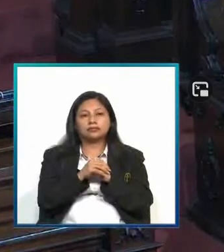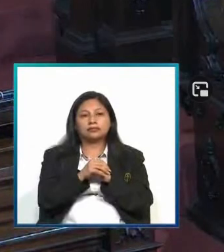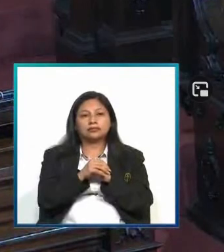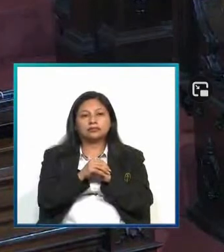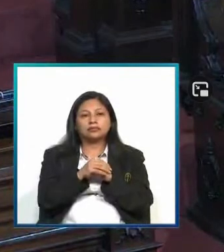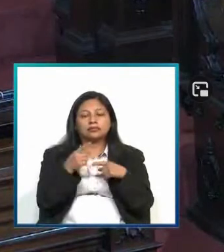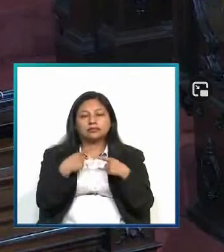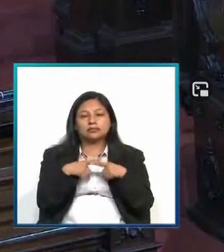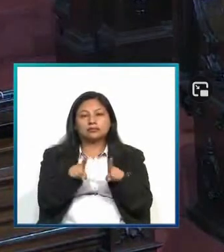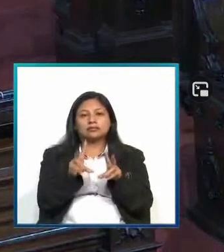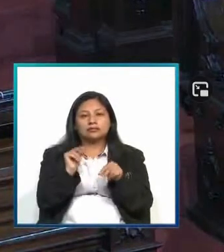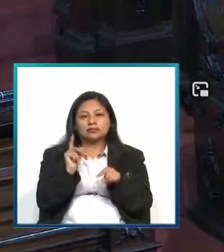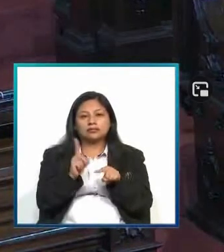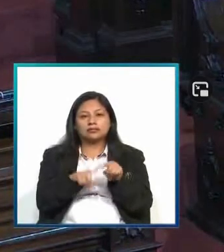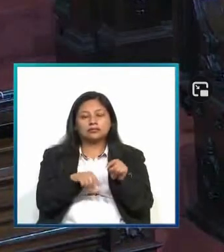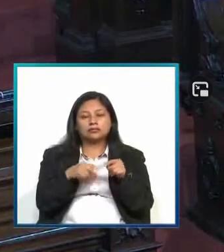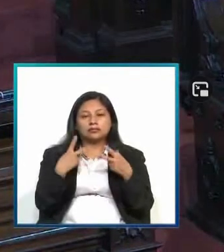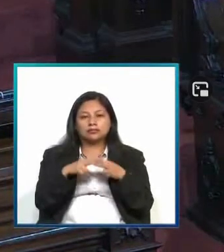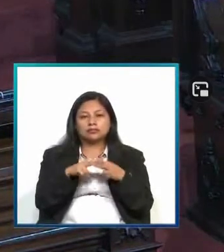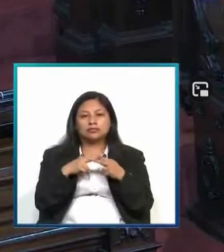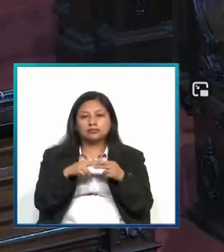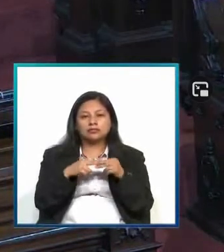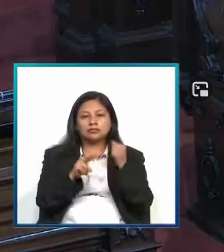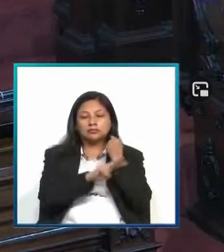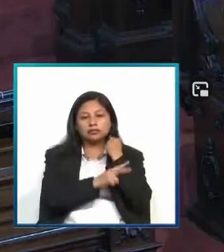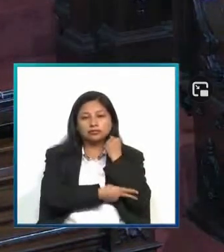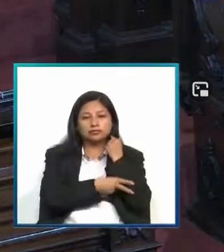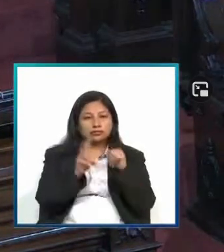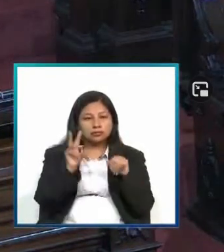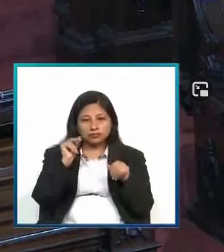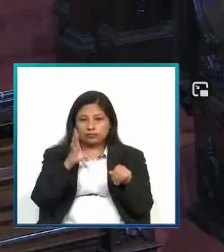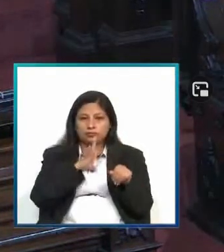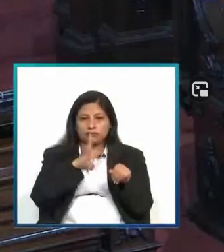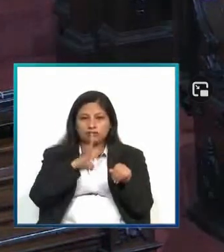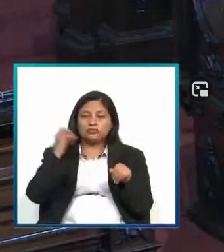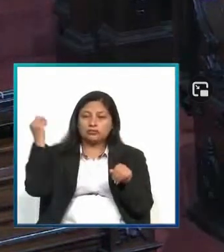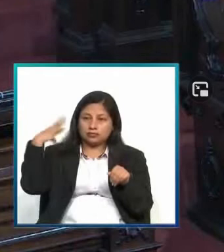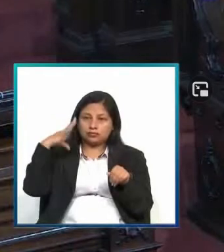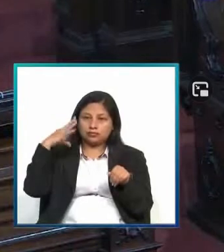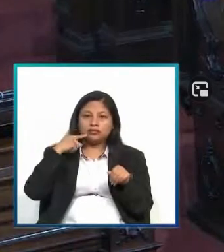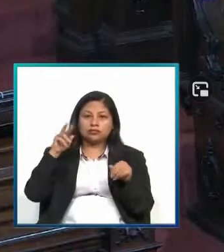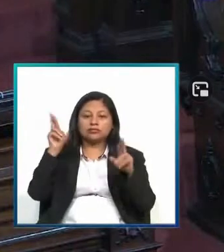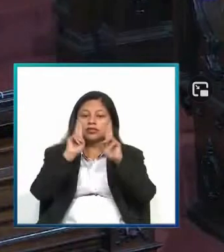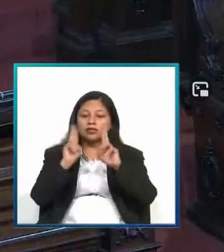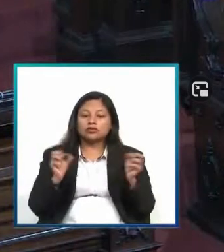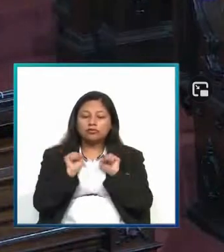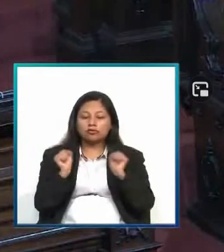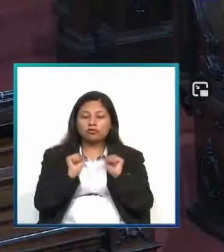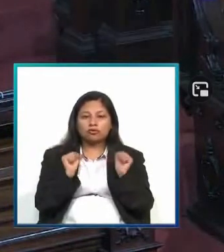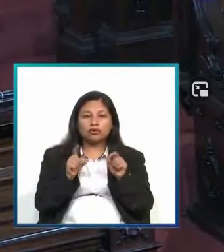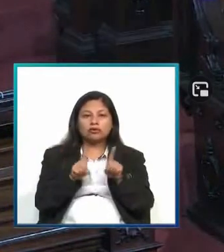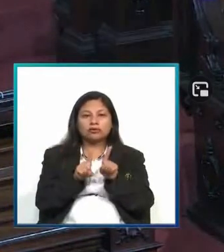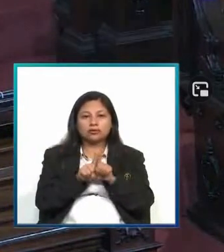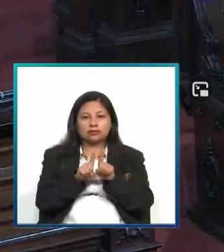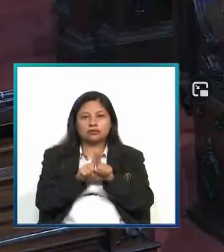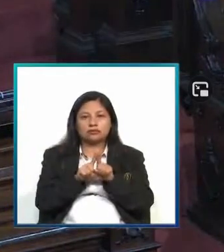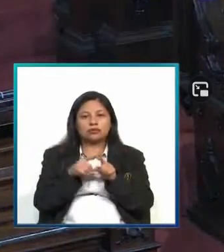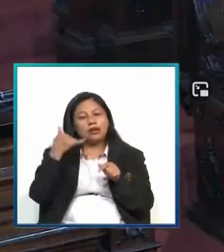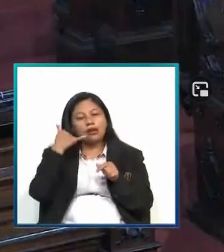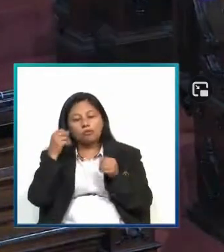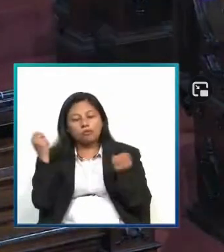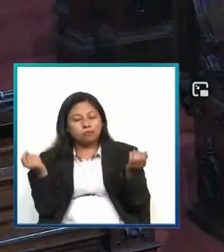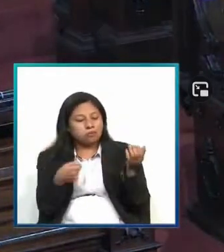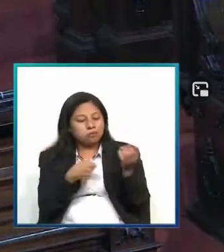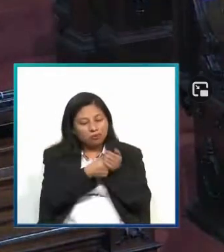Pero no quieren ir eléctricas en Guaguetenango. Pero se quieren la luz para su refri. Y que se mantenga su celular.